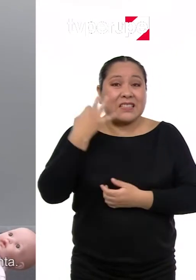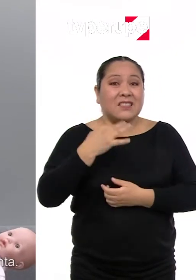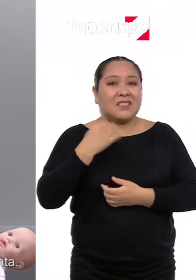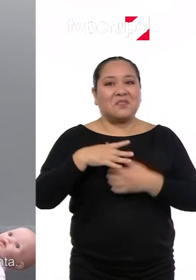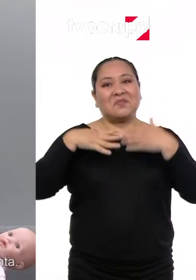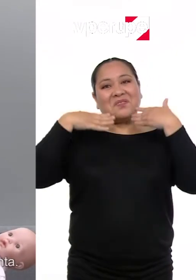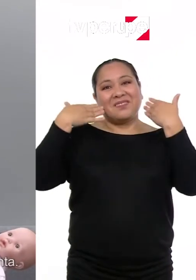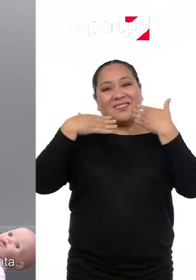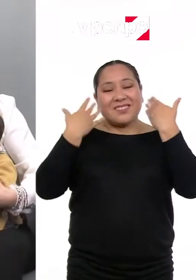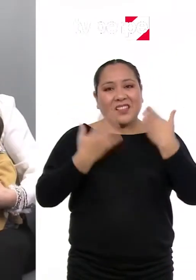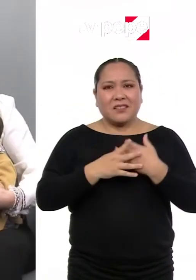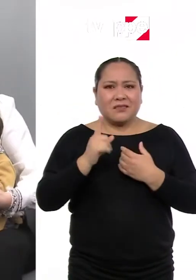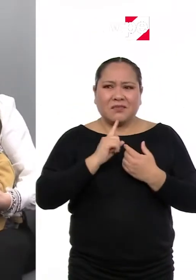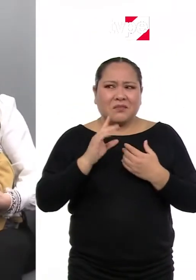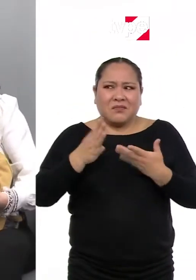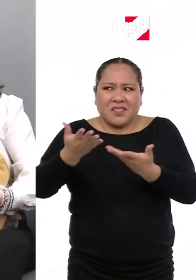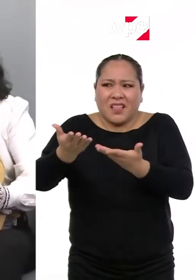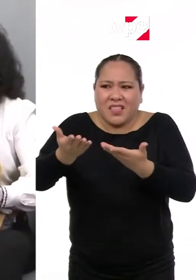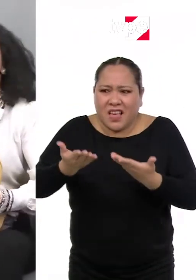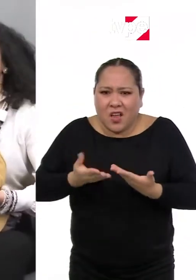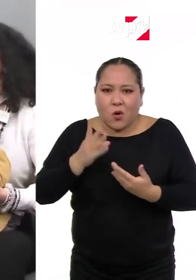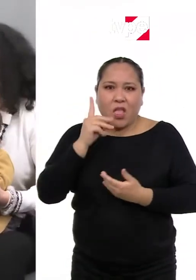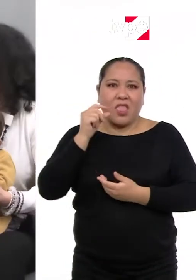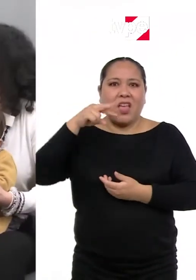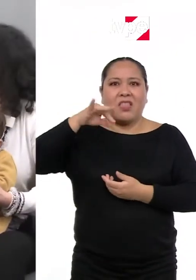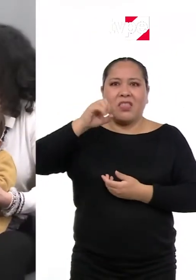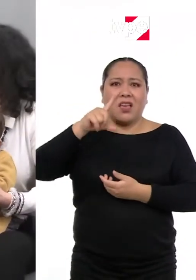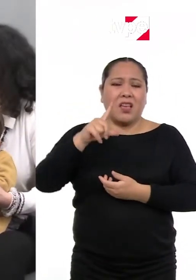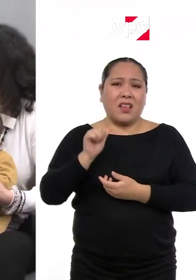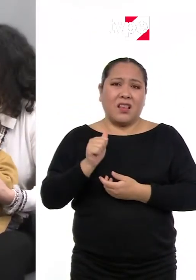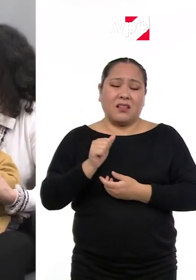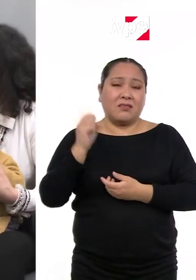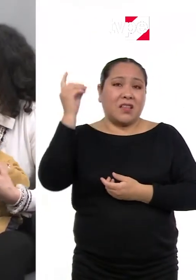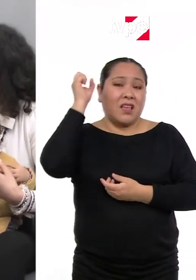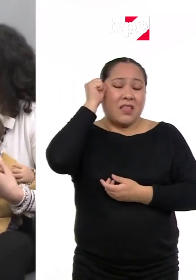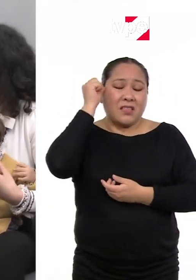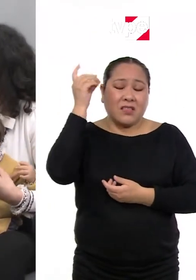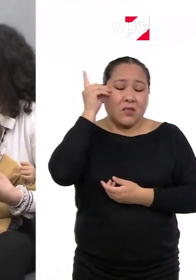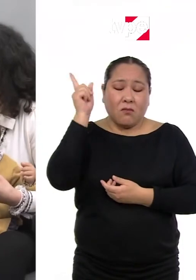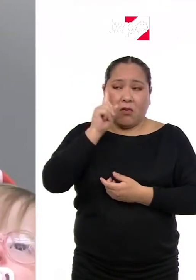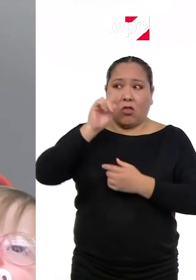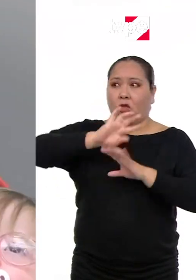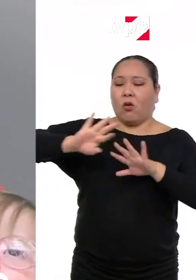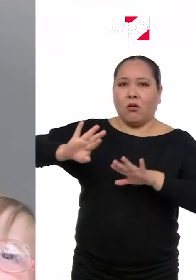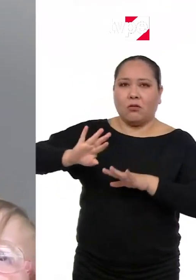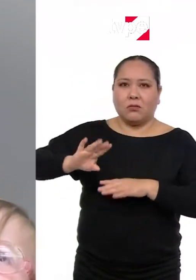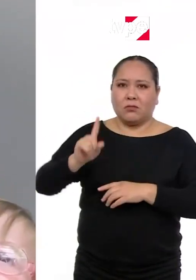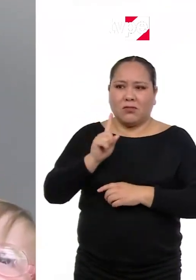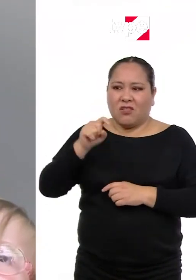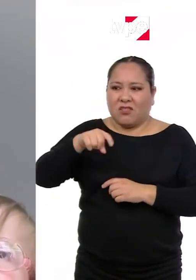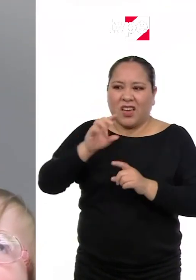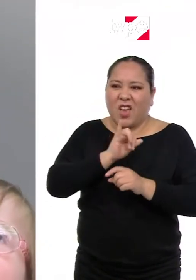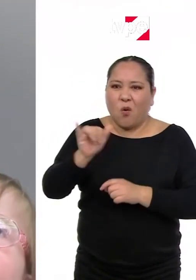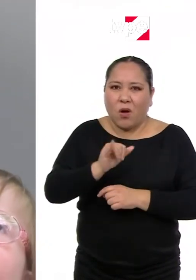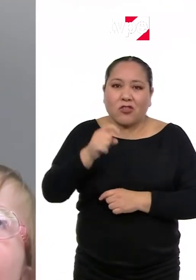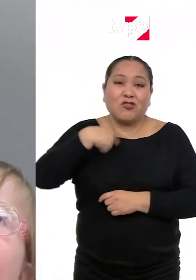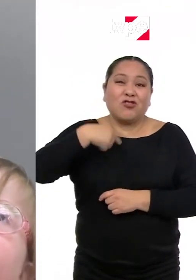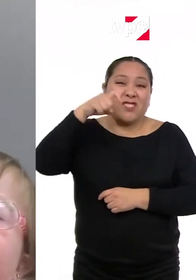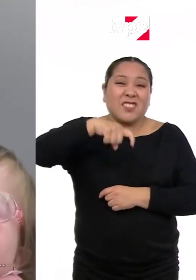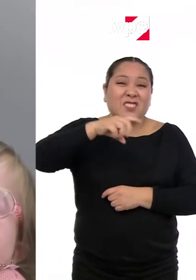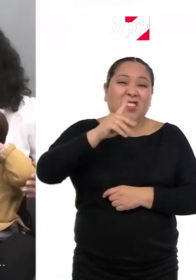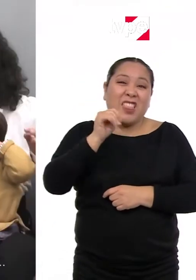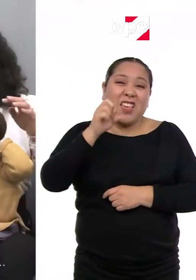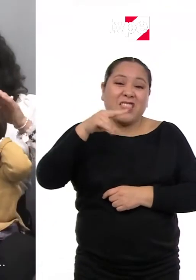Está siempre contenta. No me podrían dar una Daniela sin síndrome de Down porque no sería Daniela. Y necesito a mi Daniela.